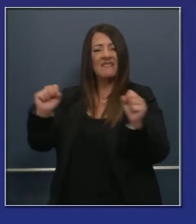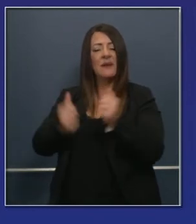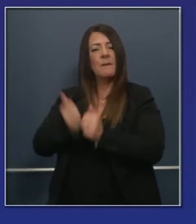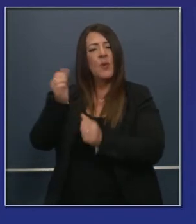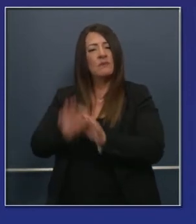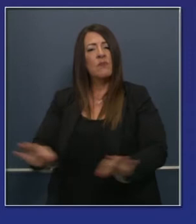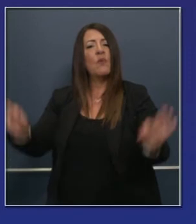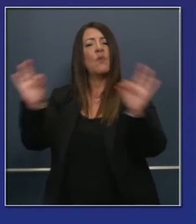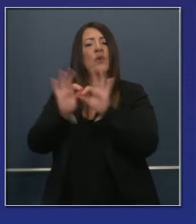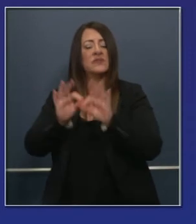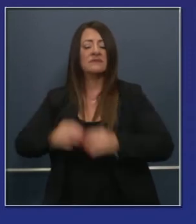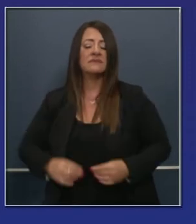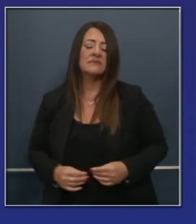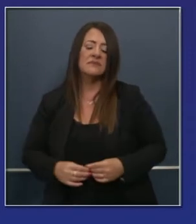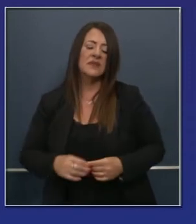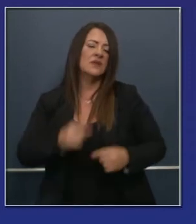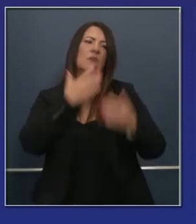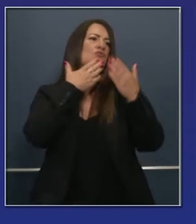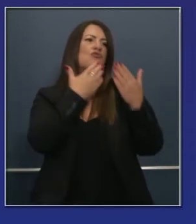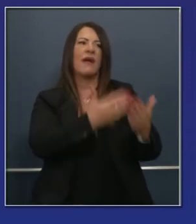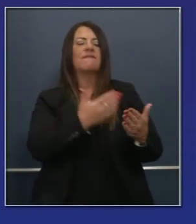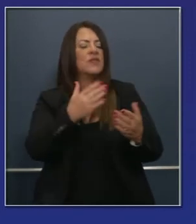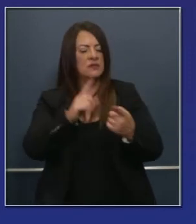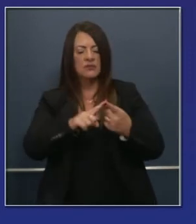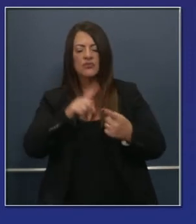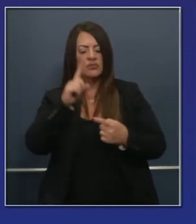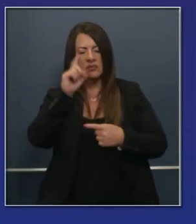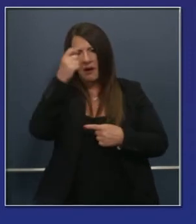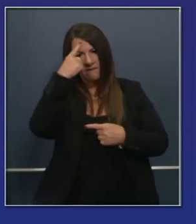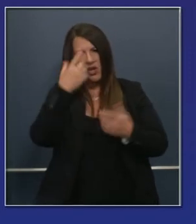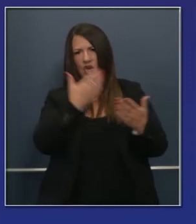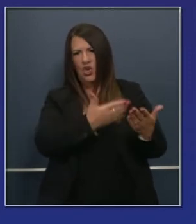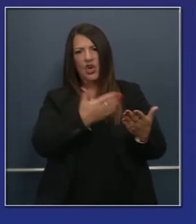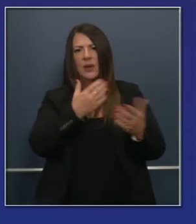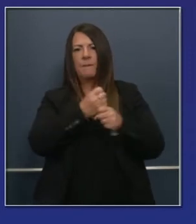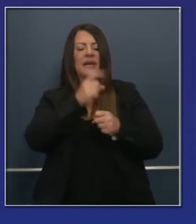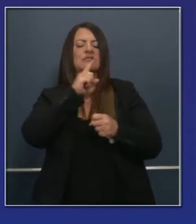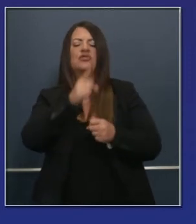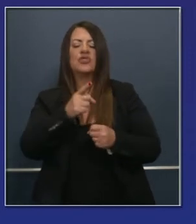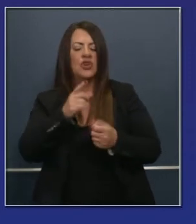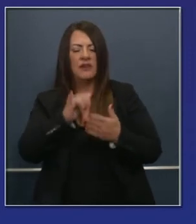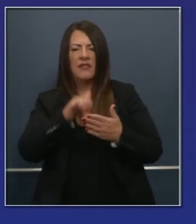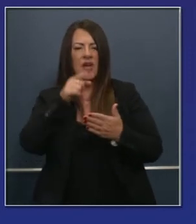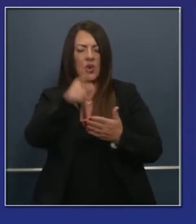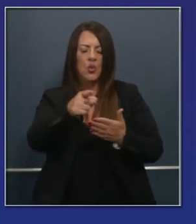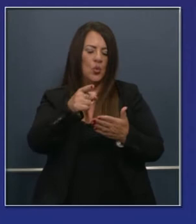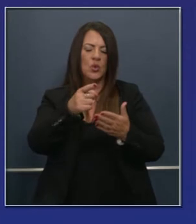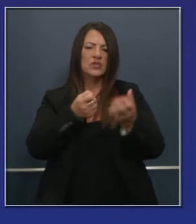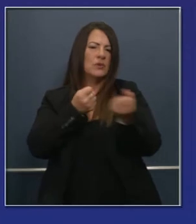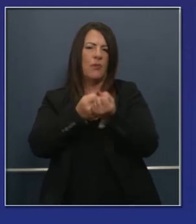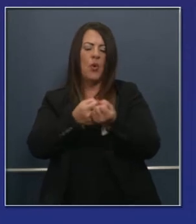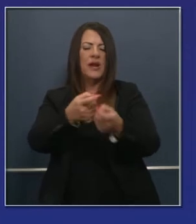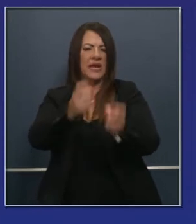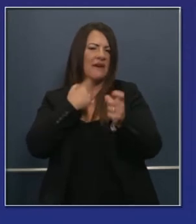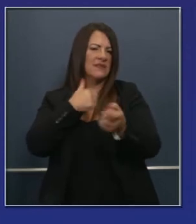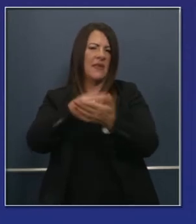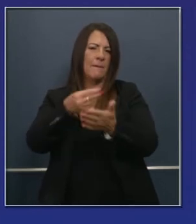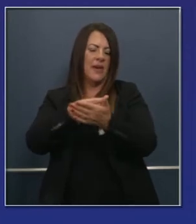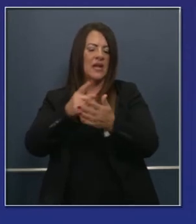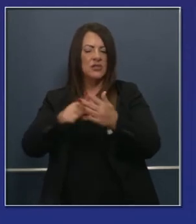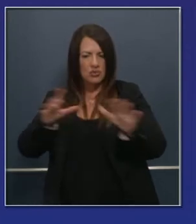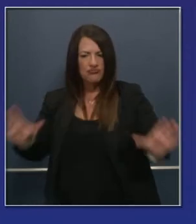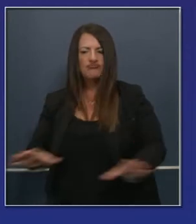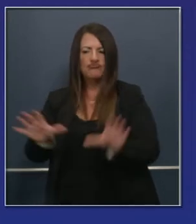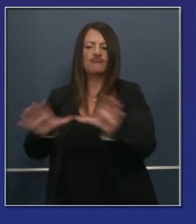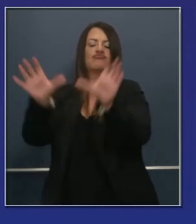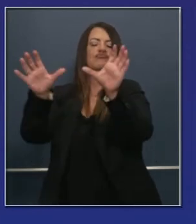con seguridad, con recursos y esa cifra de 5.3 mil millones de dólares es una cifra importantísima gracias al gobernador y a la